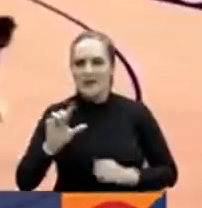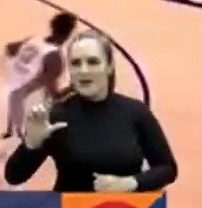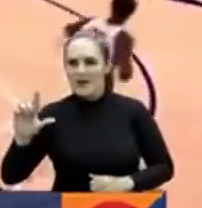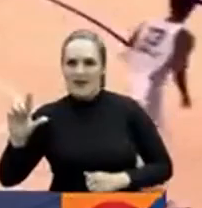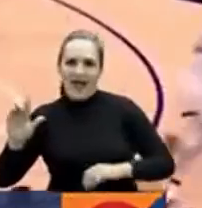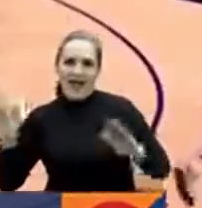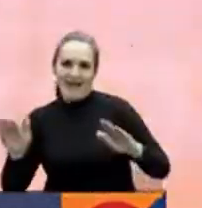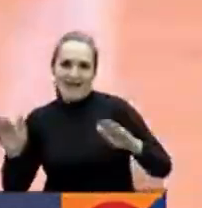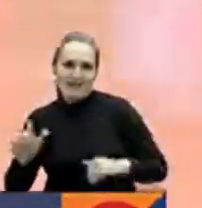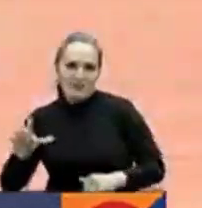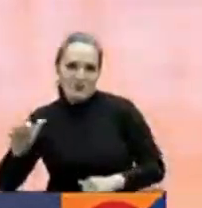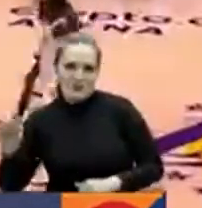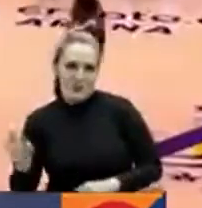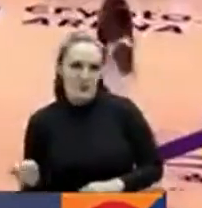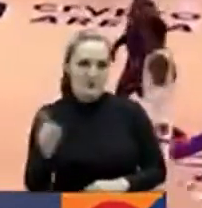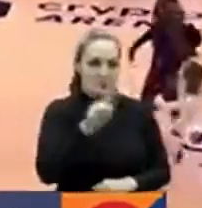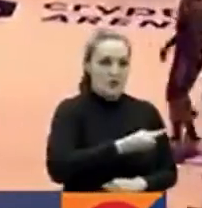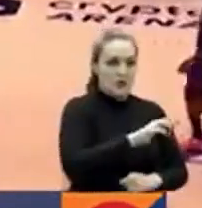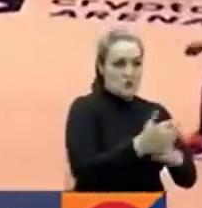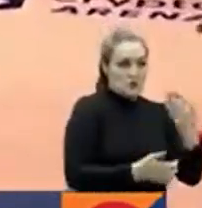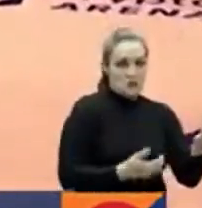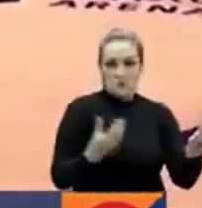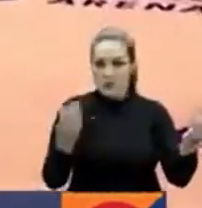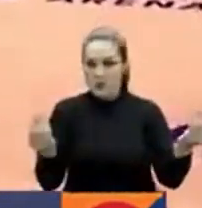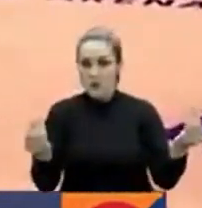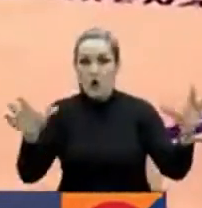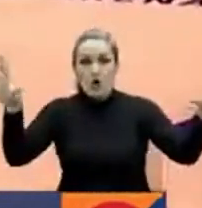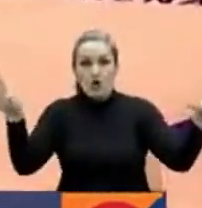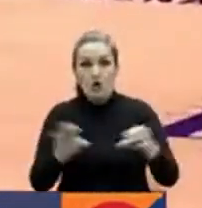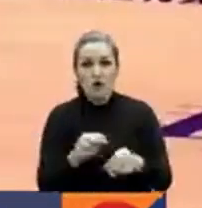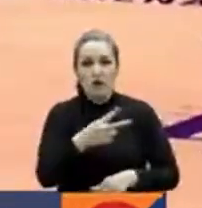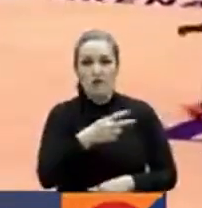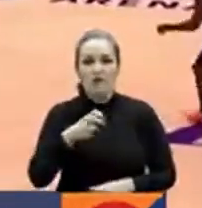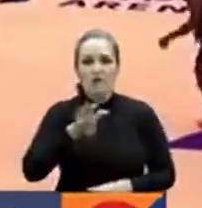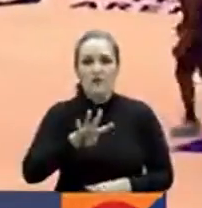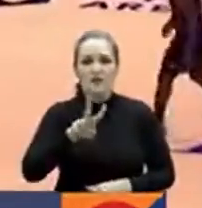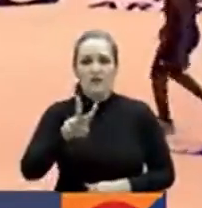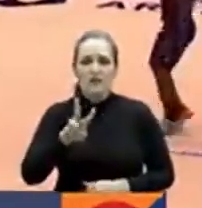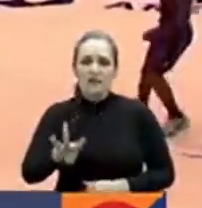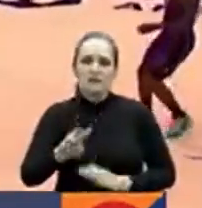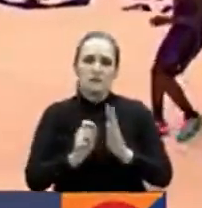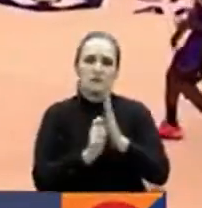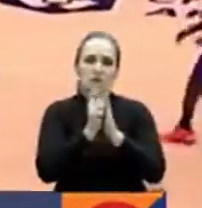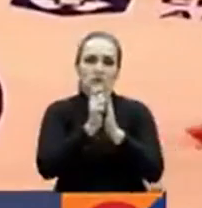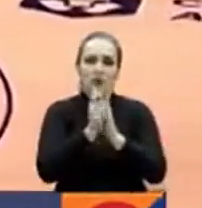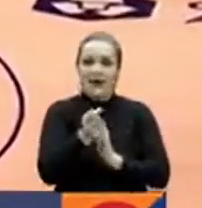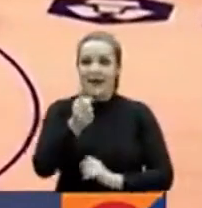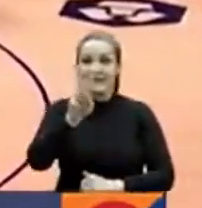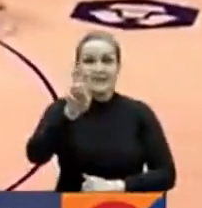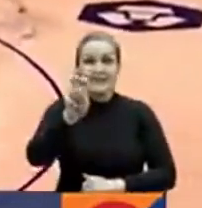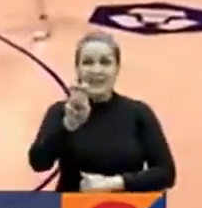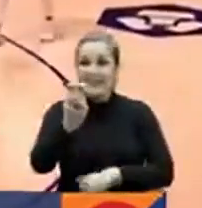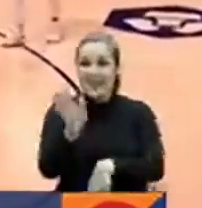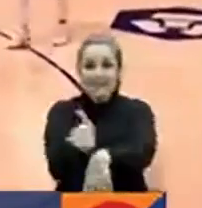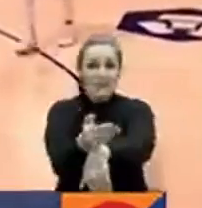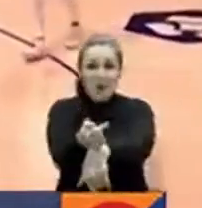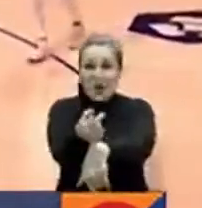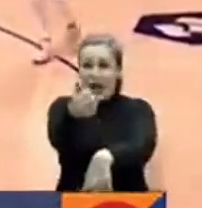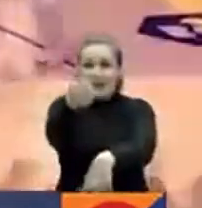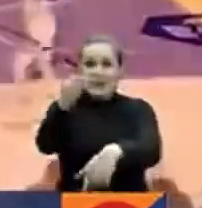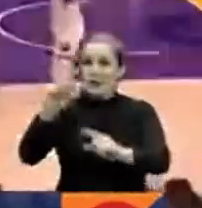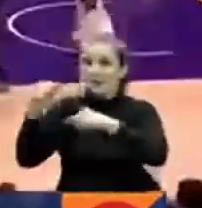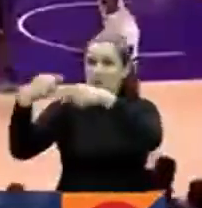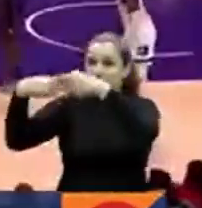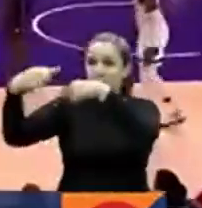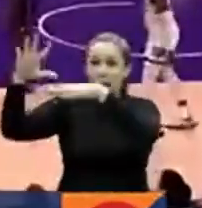y los Grizzlies, entre los dos, marcaron 243. A siete segundos para el final, cuando la victoria se iba de Los Ángeles,